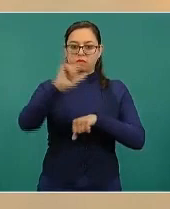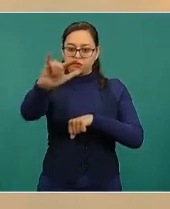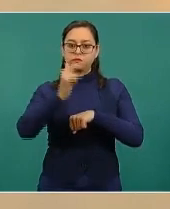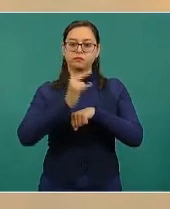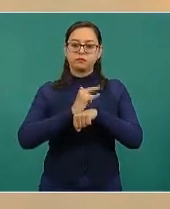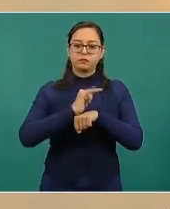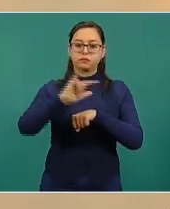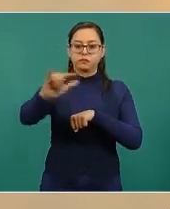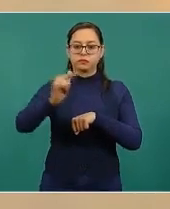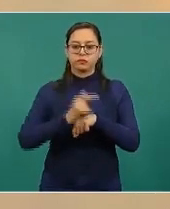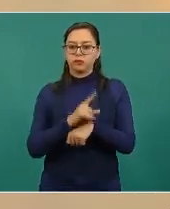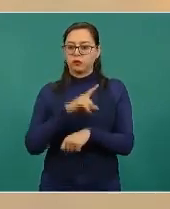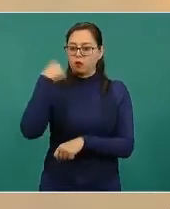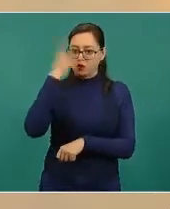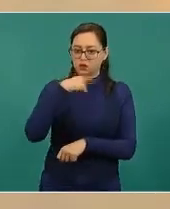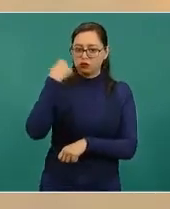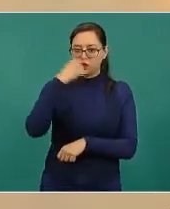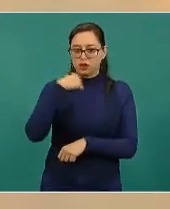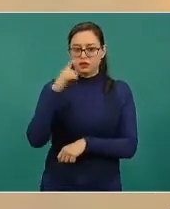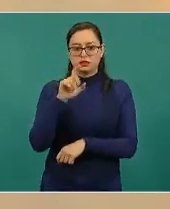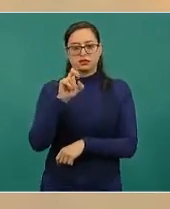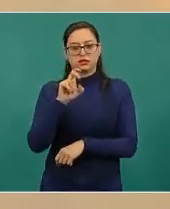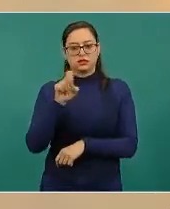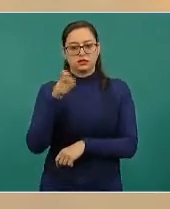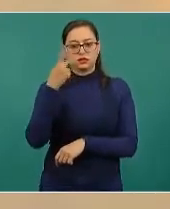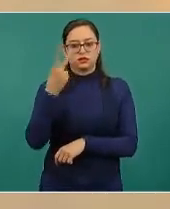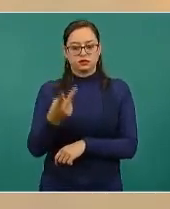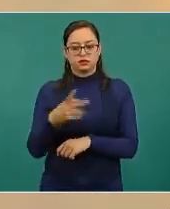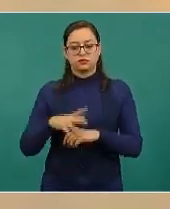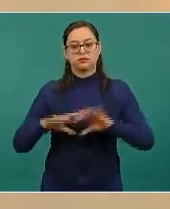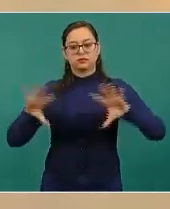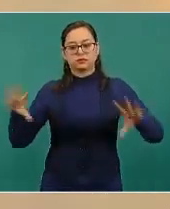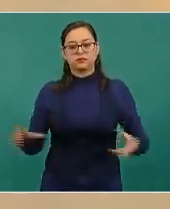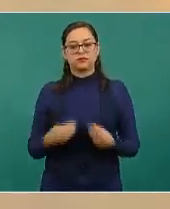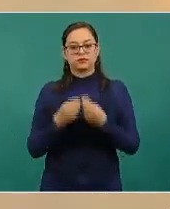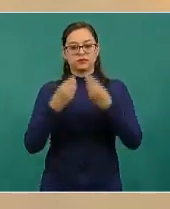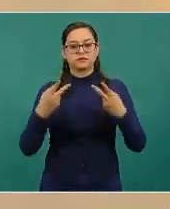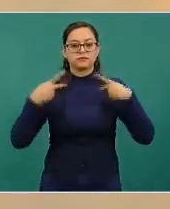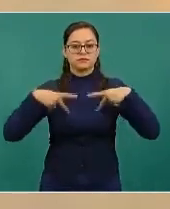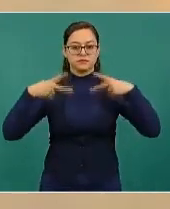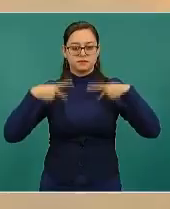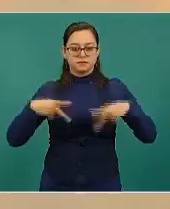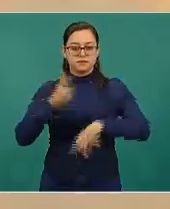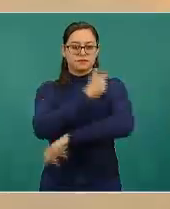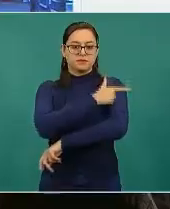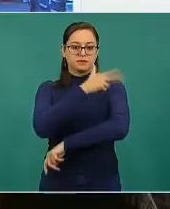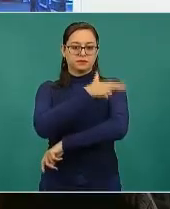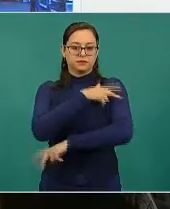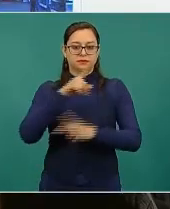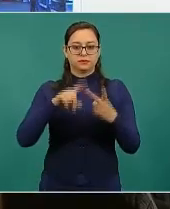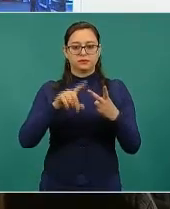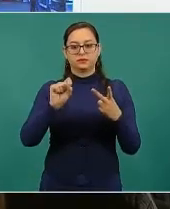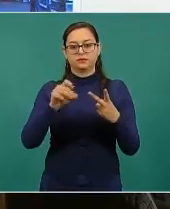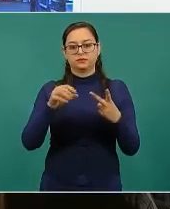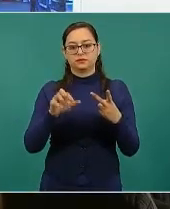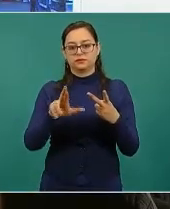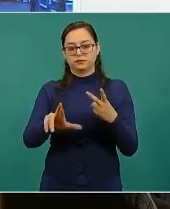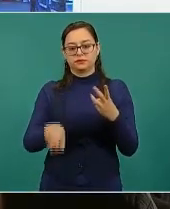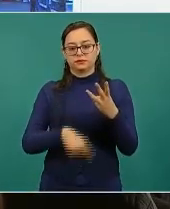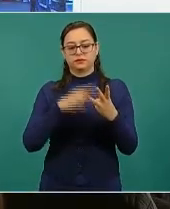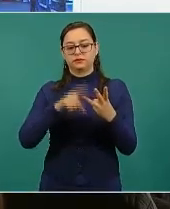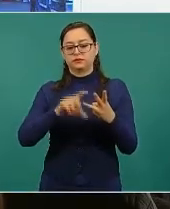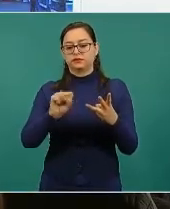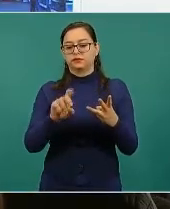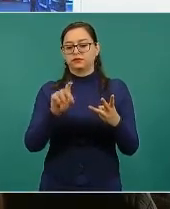32 horas de vuelo y en total el efectivo de la Guardia Nacional, de la Secretaría de Marina